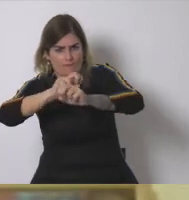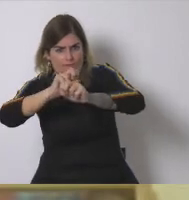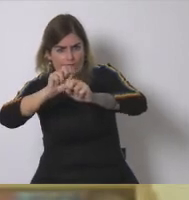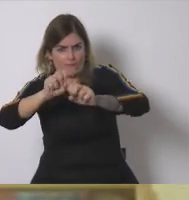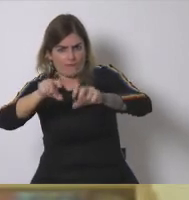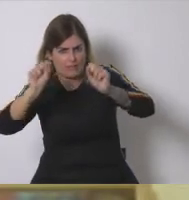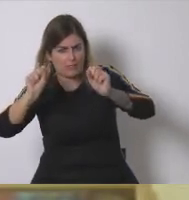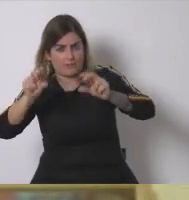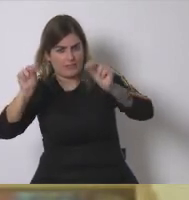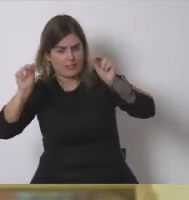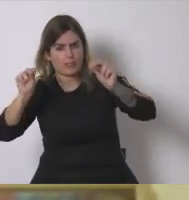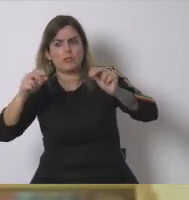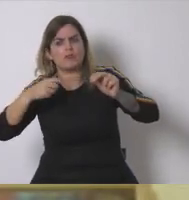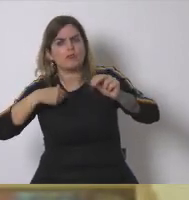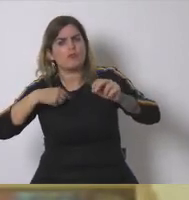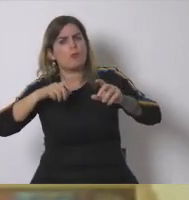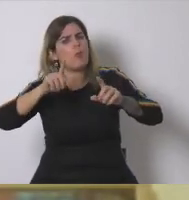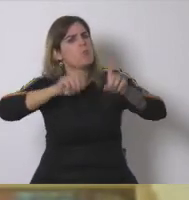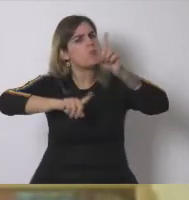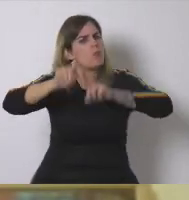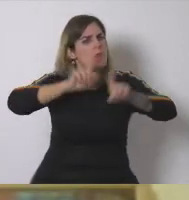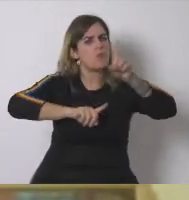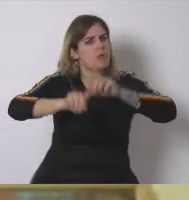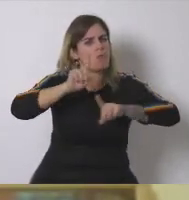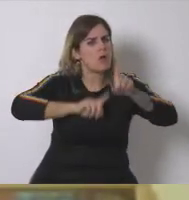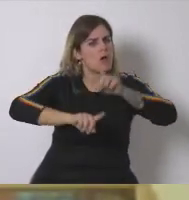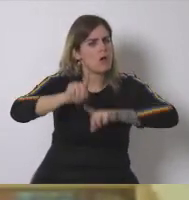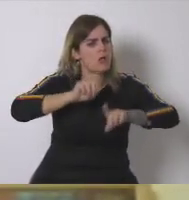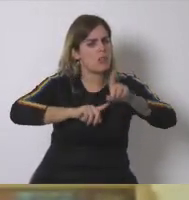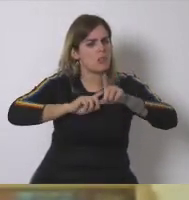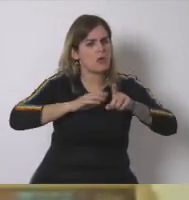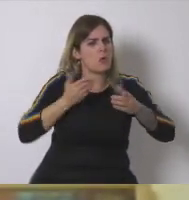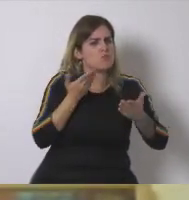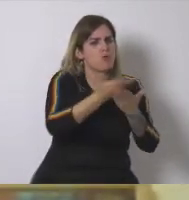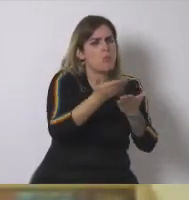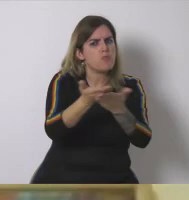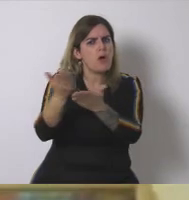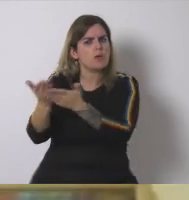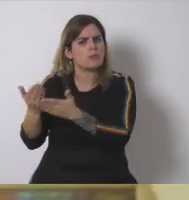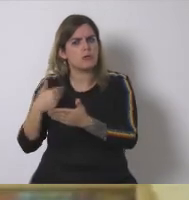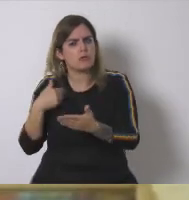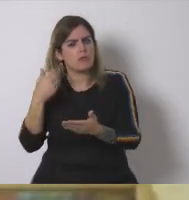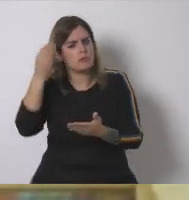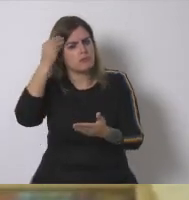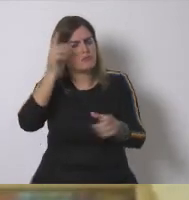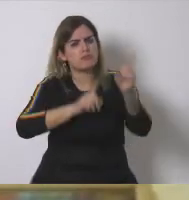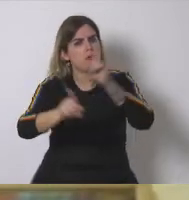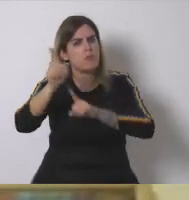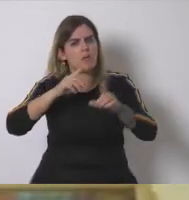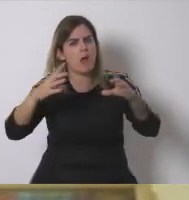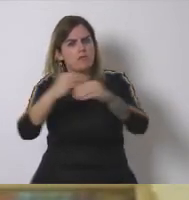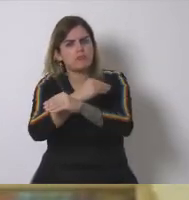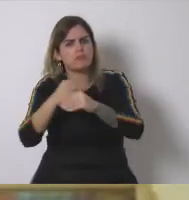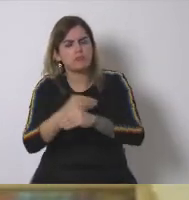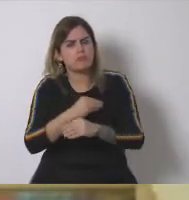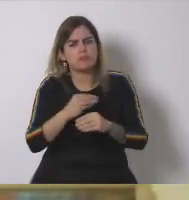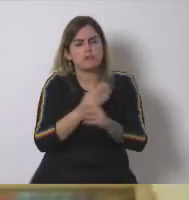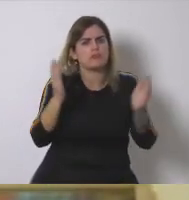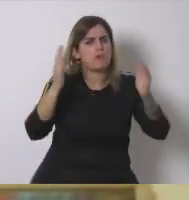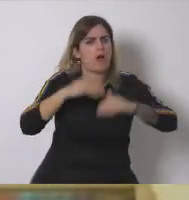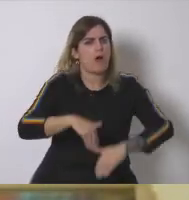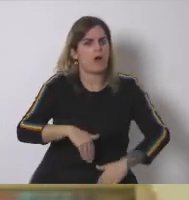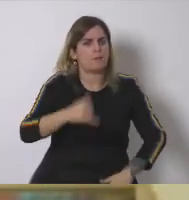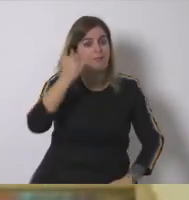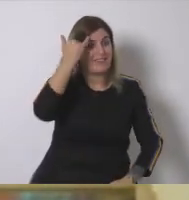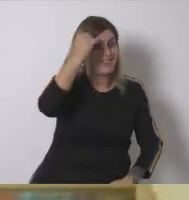evidentemente no veo ningún conflicto entre las propuestas yo también soy socio de Somenergía